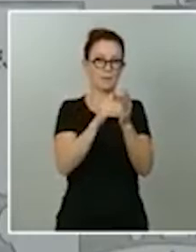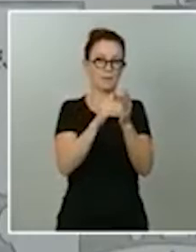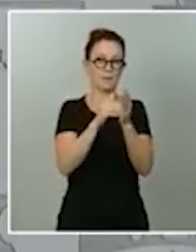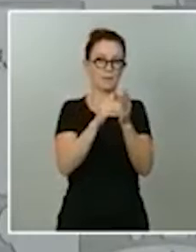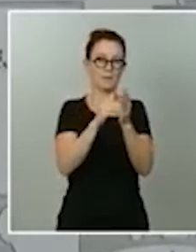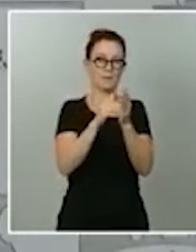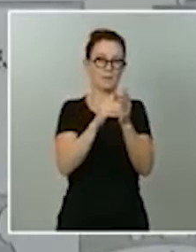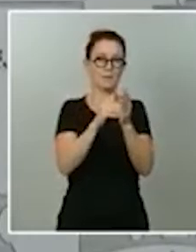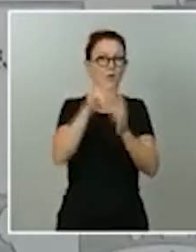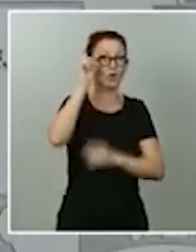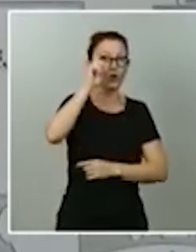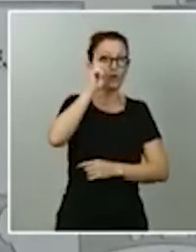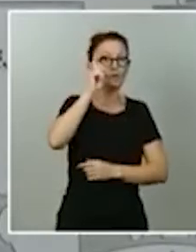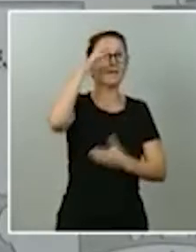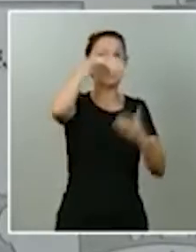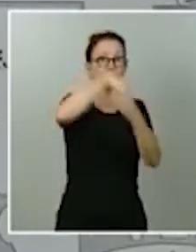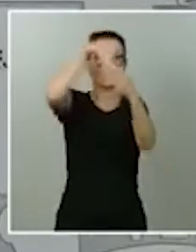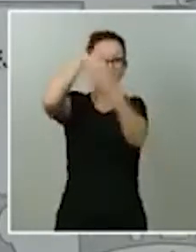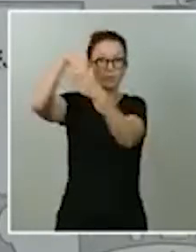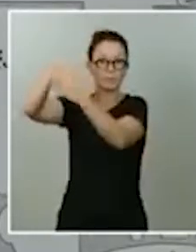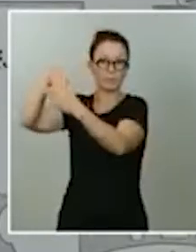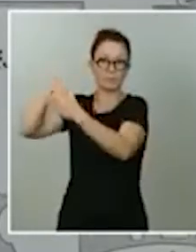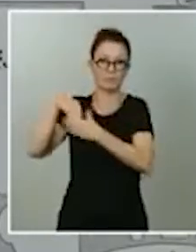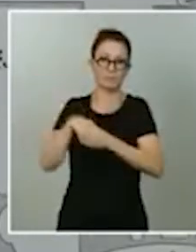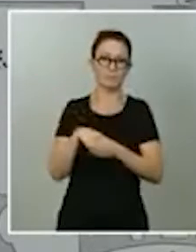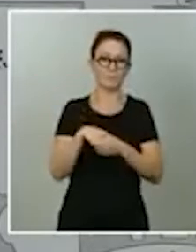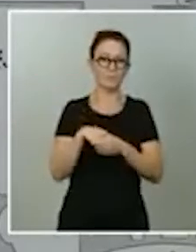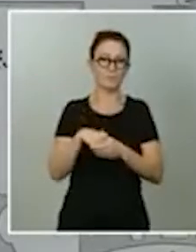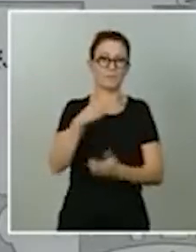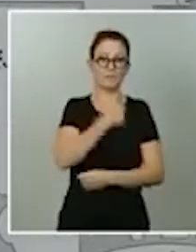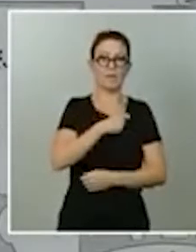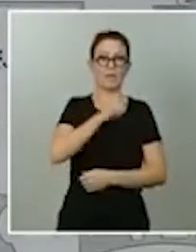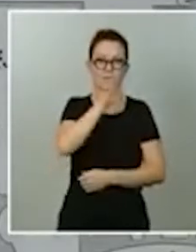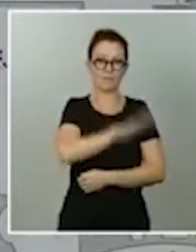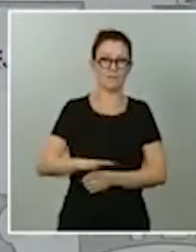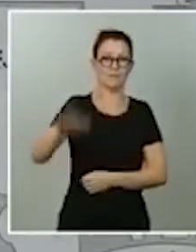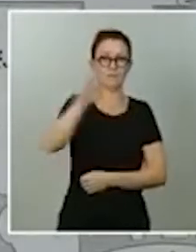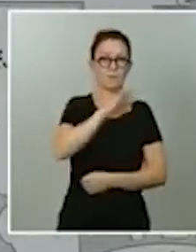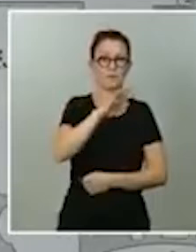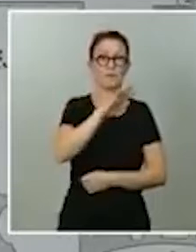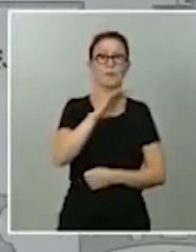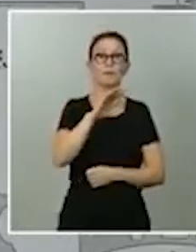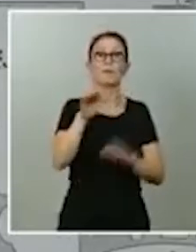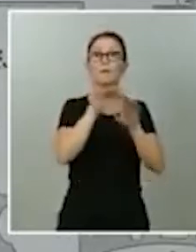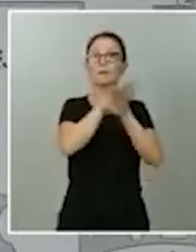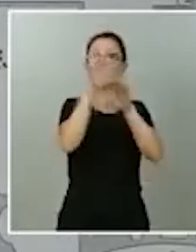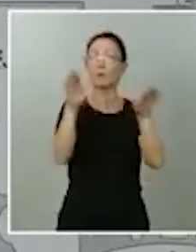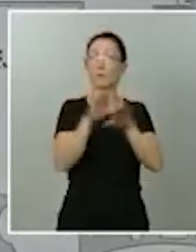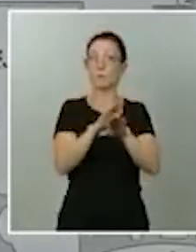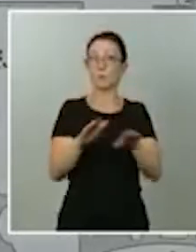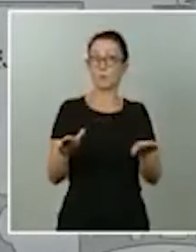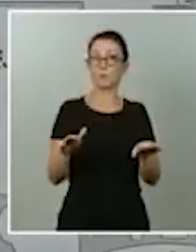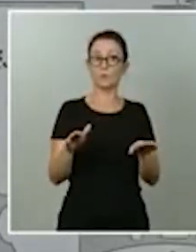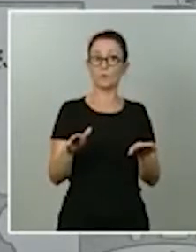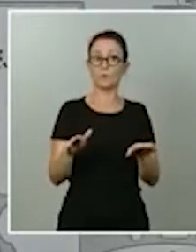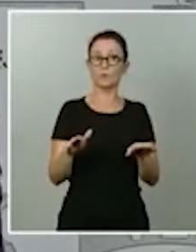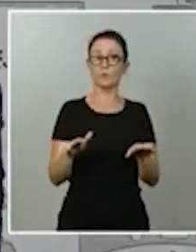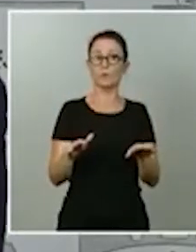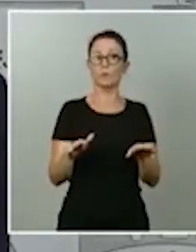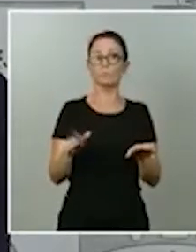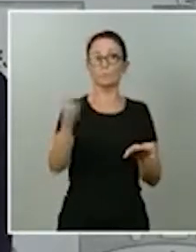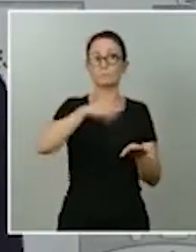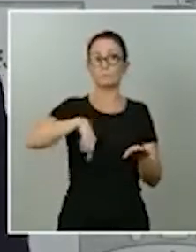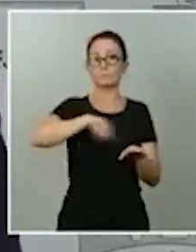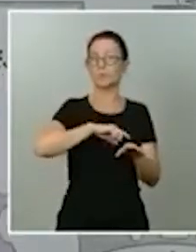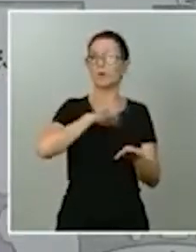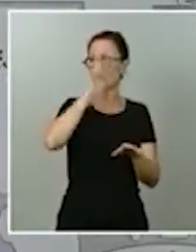centros educativos que tenemos en nuestro país. Y, finalmente, como consecuencia de que hay una mayor preocupación, el Gobierno y